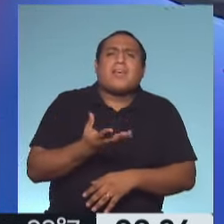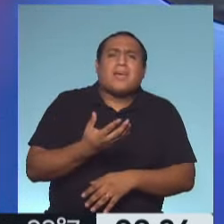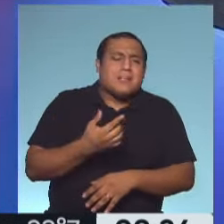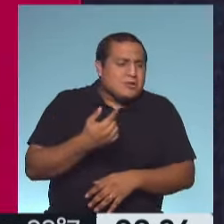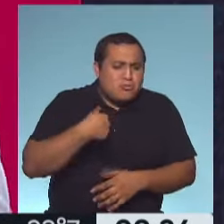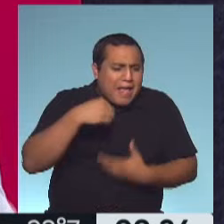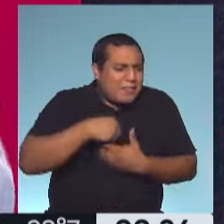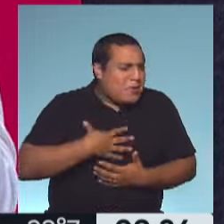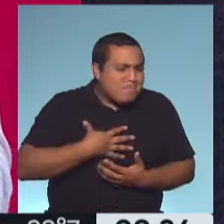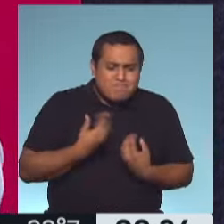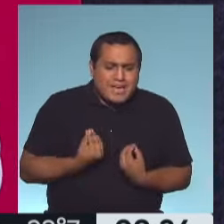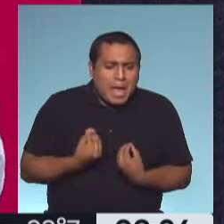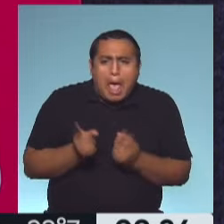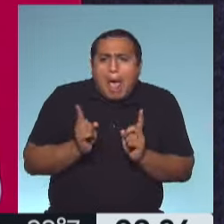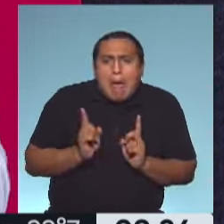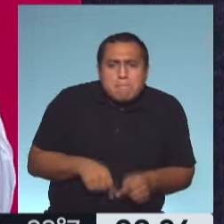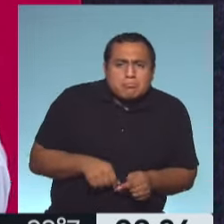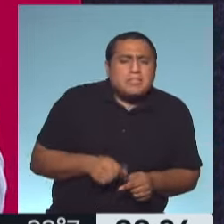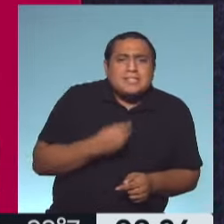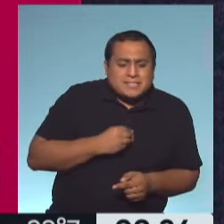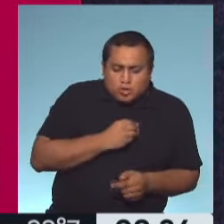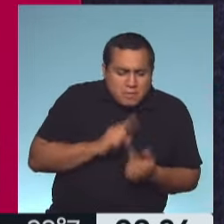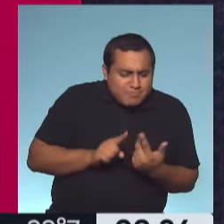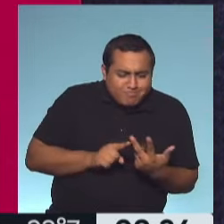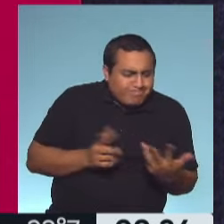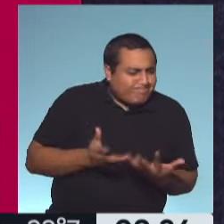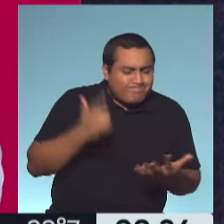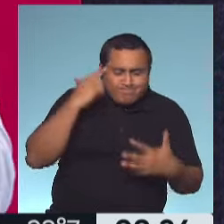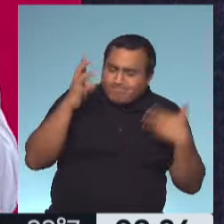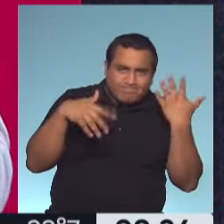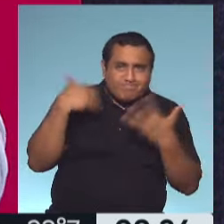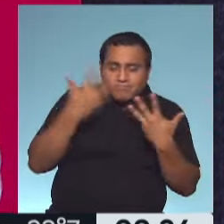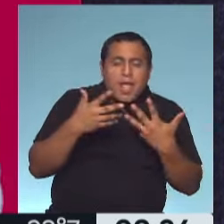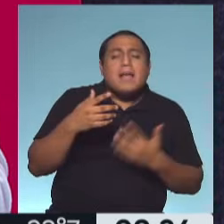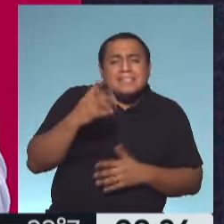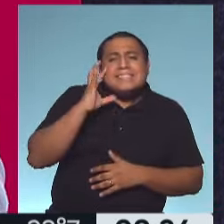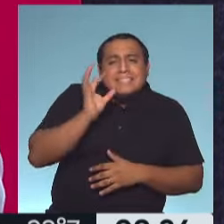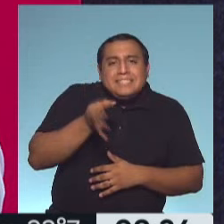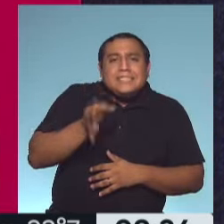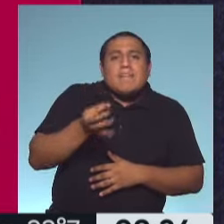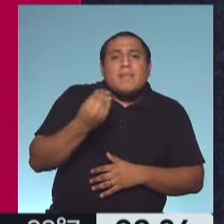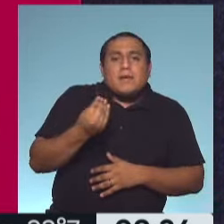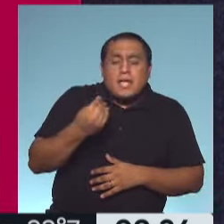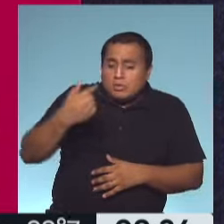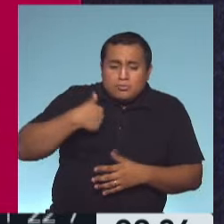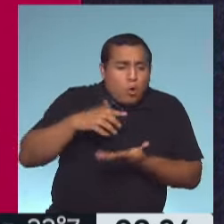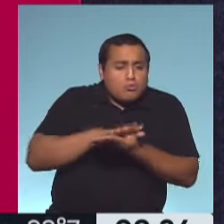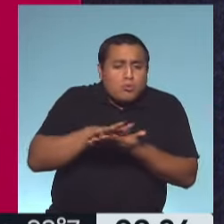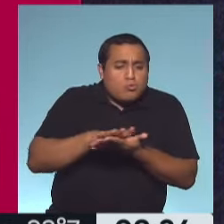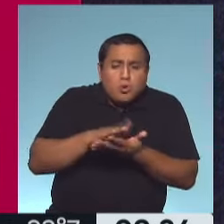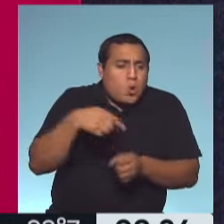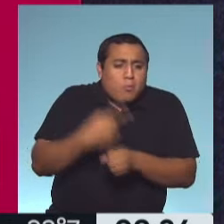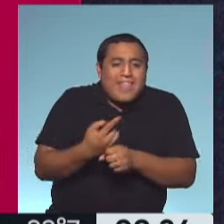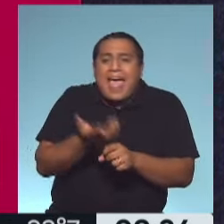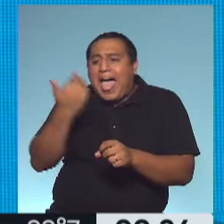qué nos pasa. Nuestros síntomas son bastante difusos. Lo único que tenemos conciencia es de que no podemos resolver las cosas como las veníamos